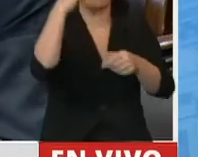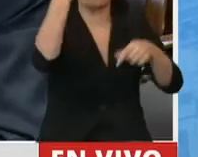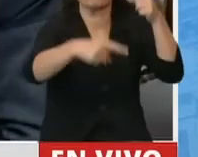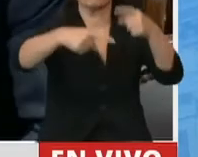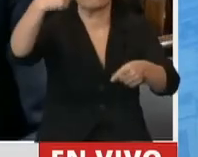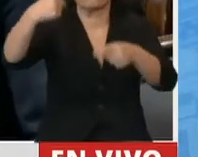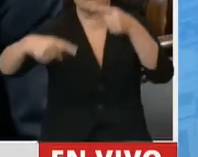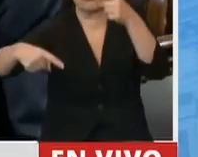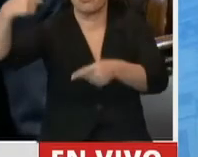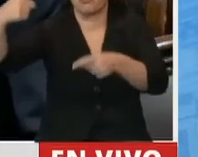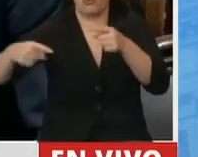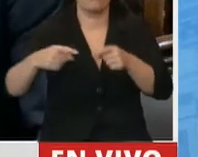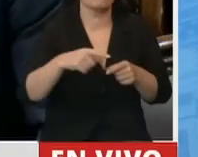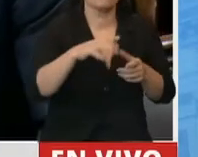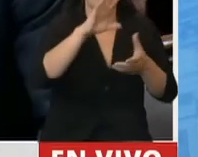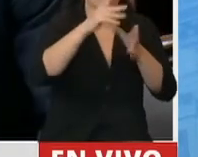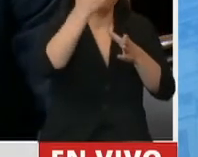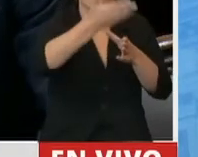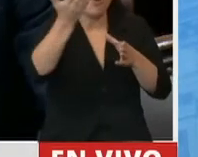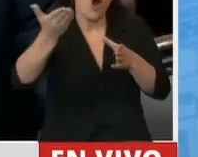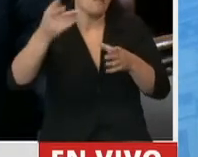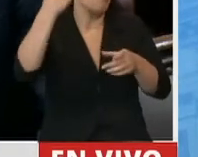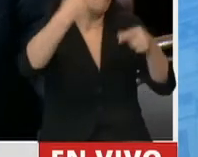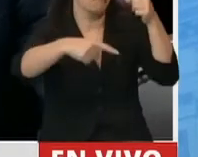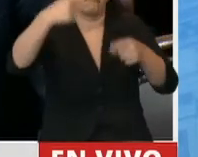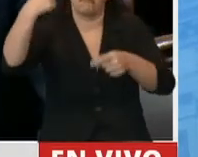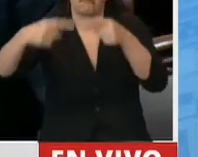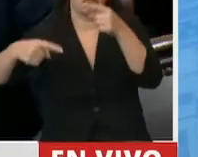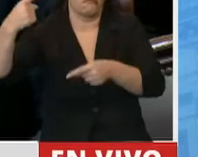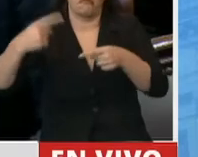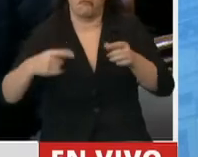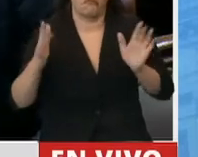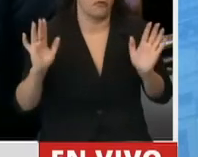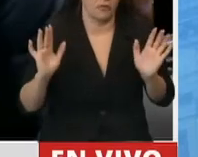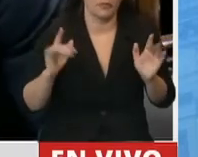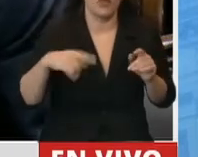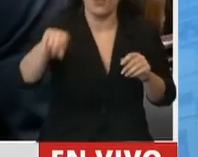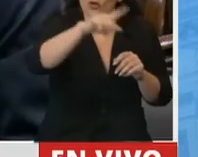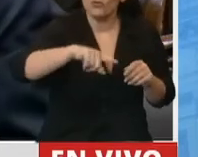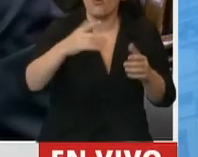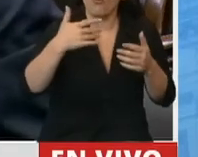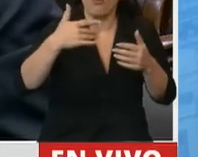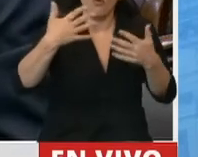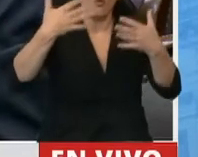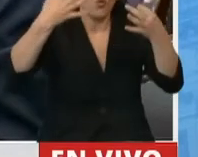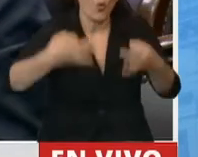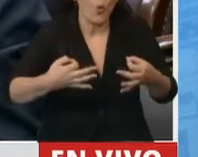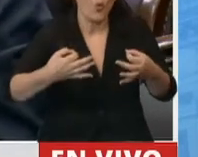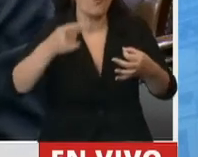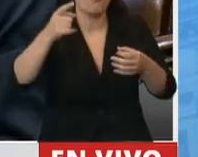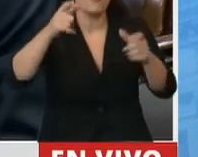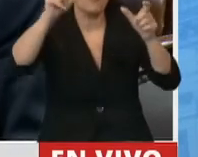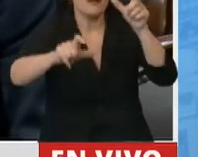de empleados en una empresa y el cumplimiento de la integración